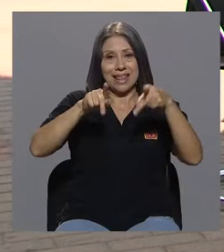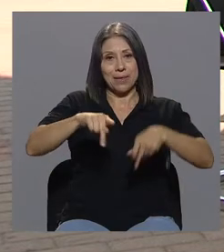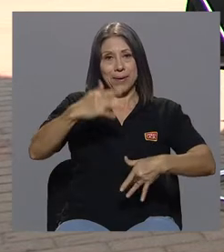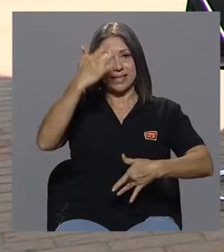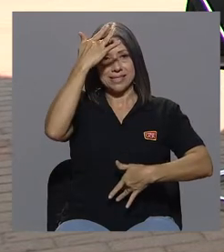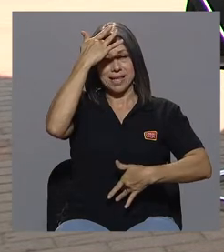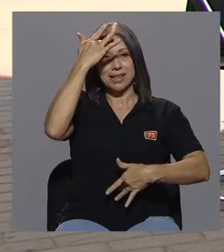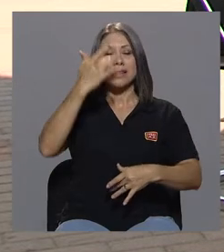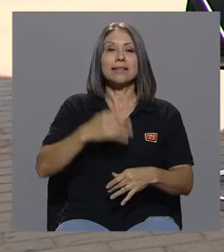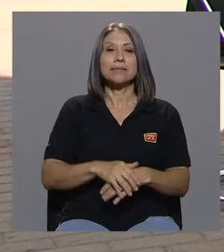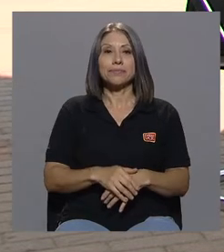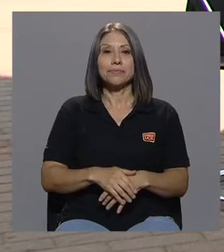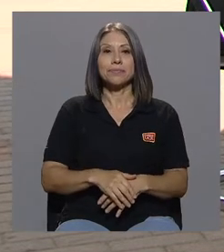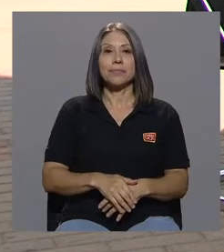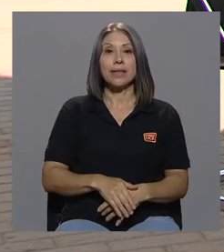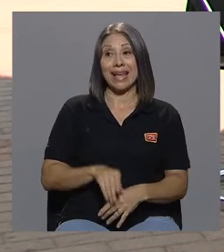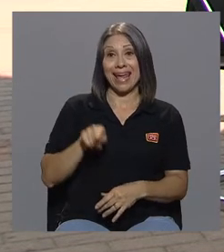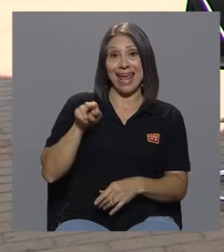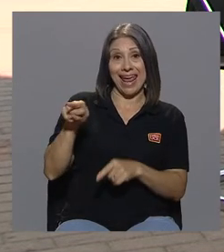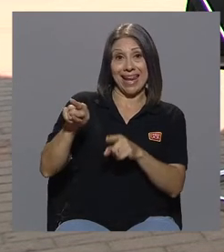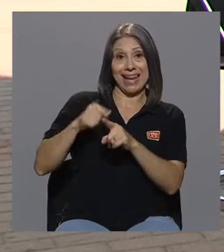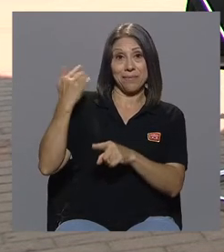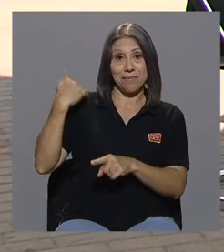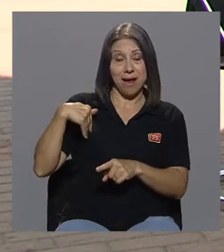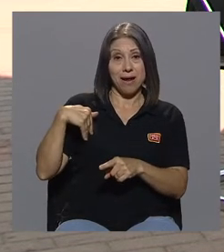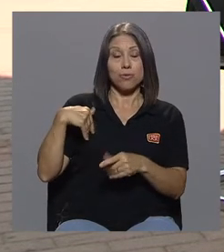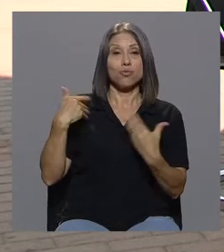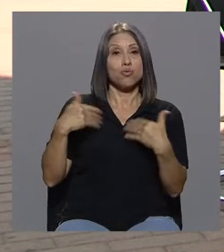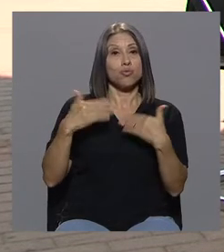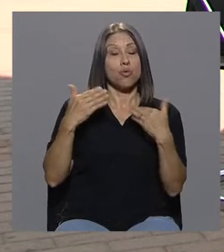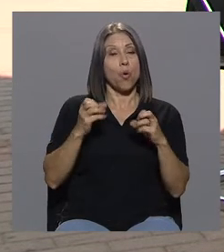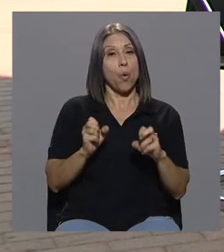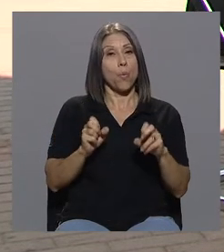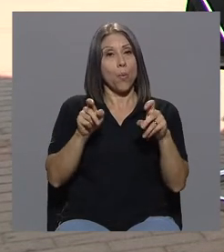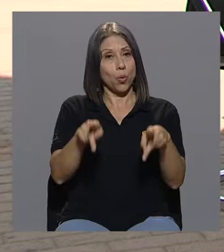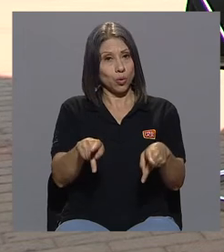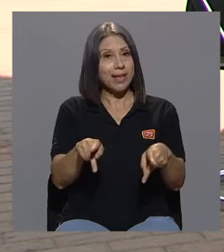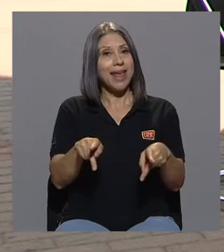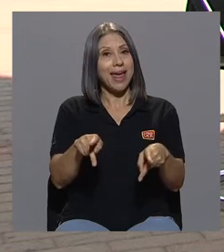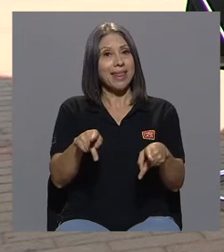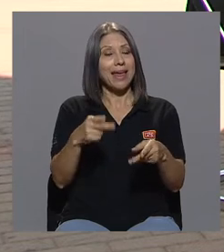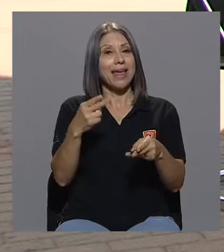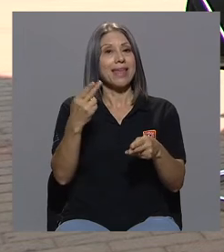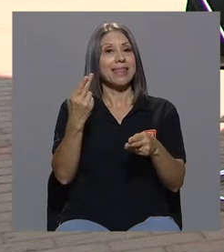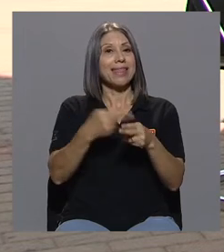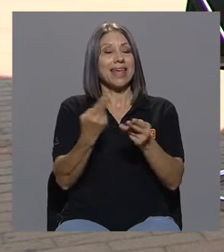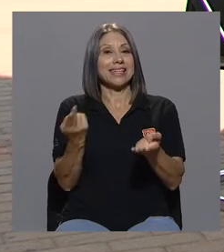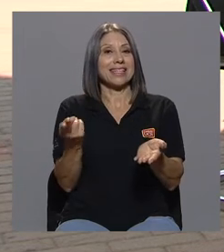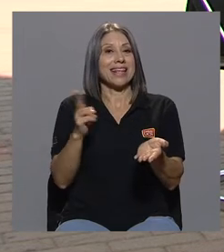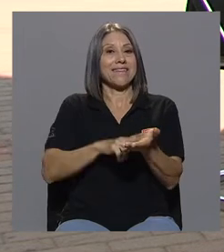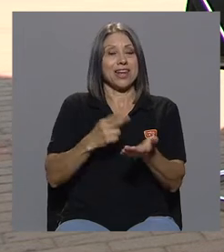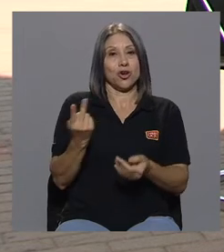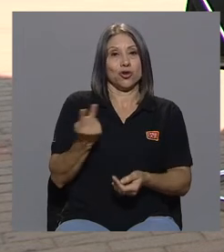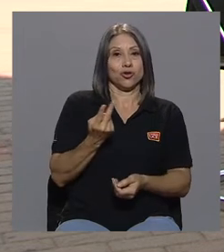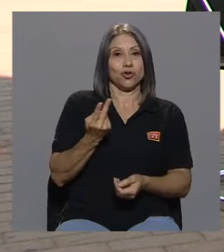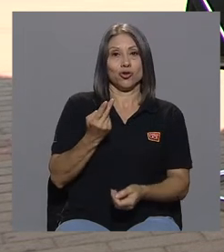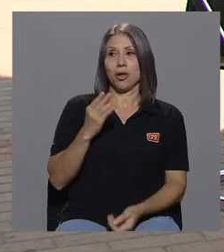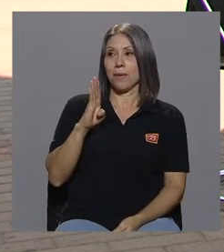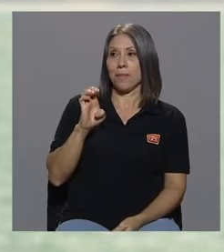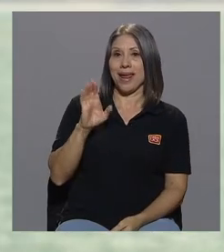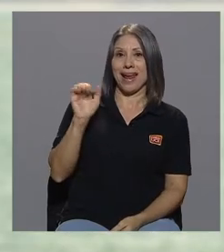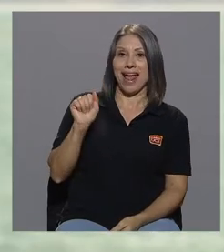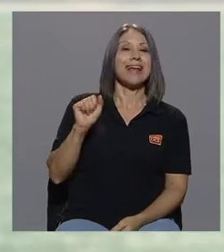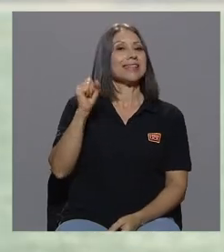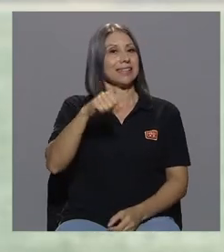y él, esa es la oportunidad de inscribirnos... una beca. De inscribirnos en el San Juan de Dios